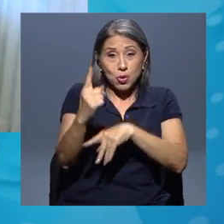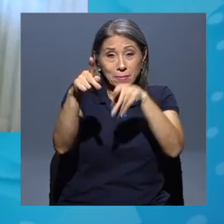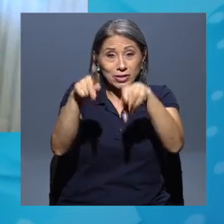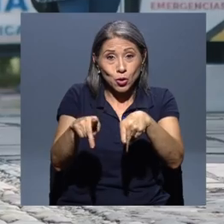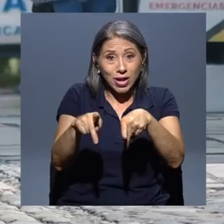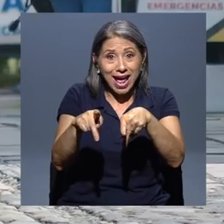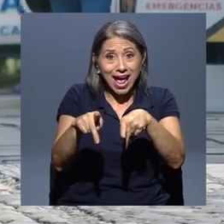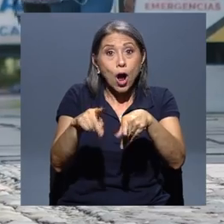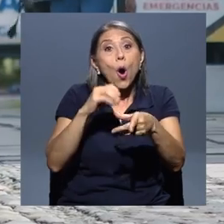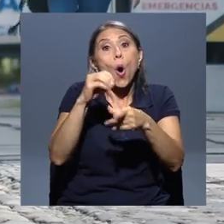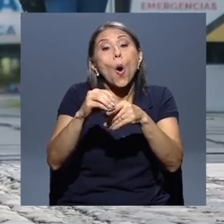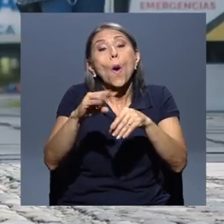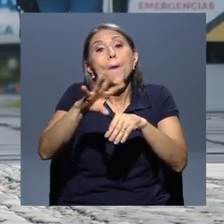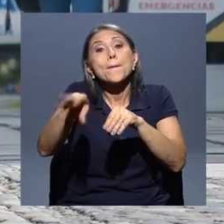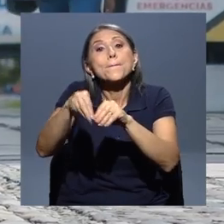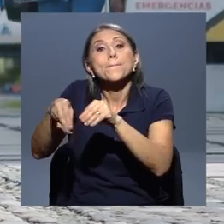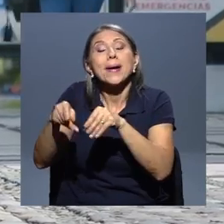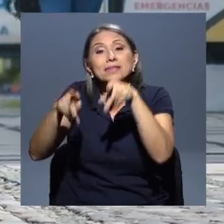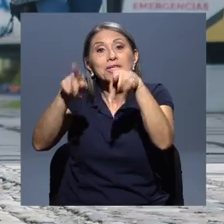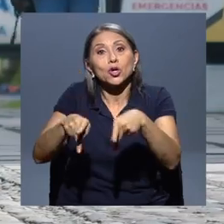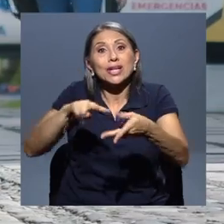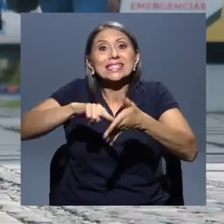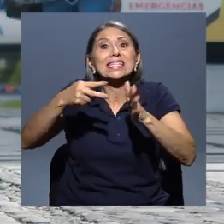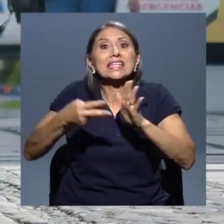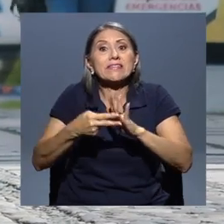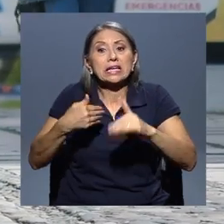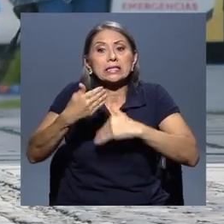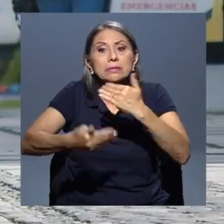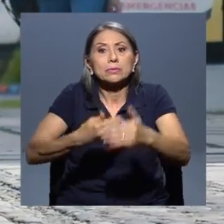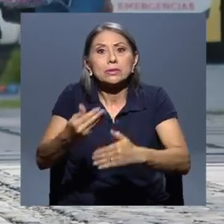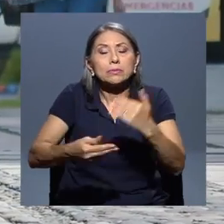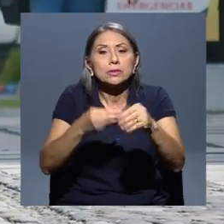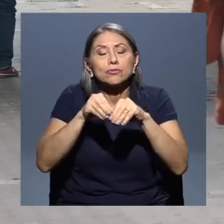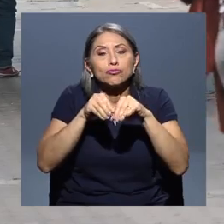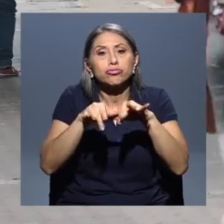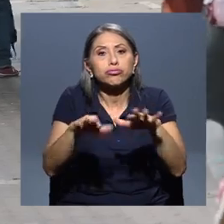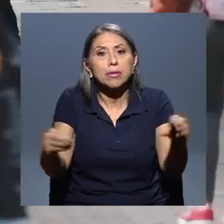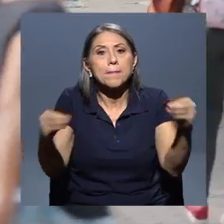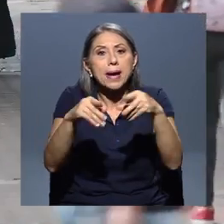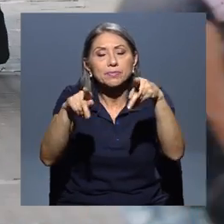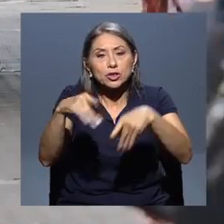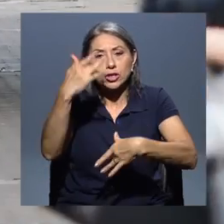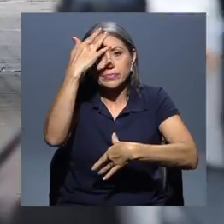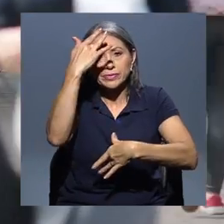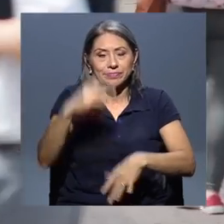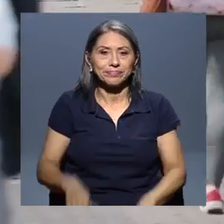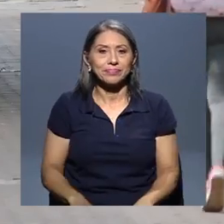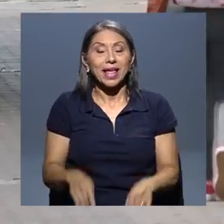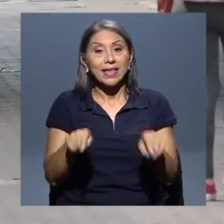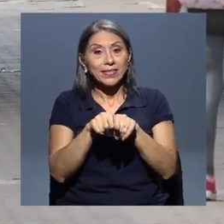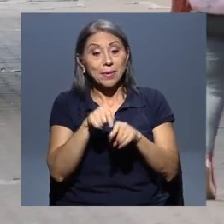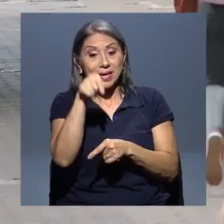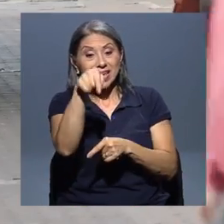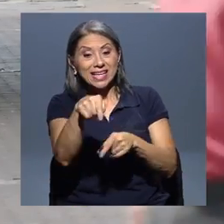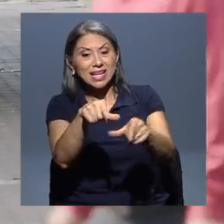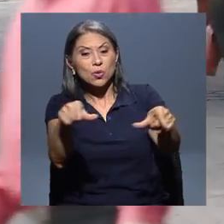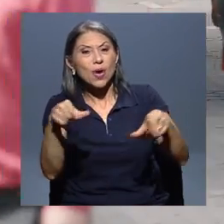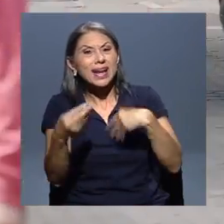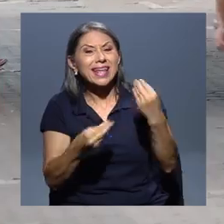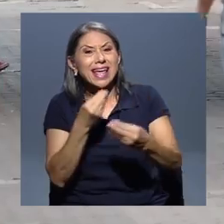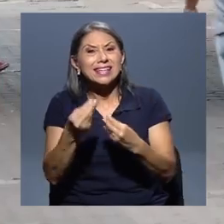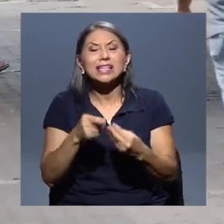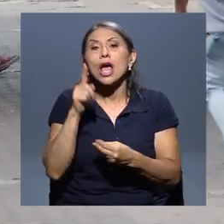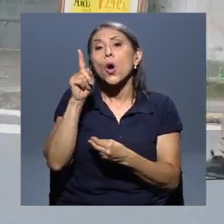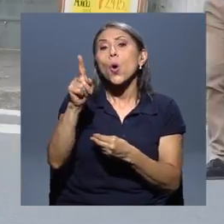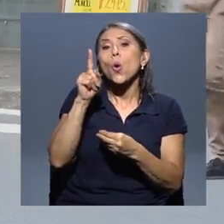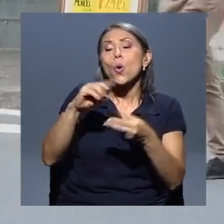aumento. Entonces es un elemento crucial para ver hacia dónde vamos. Otra de las estimaciones que realiza este centro es el índice